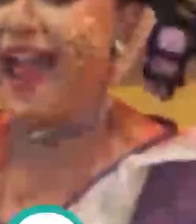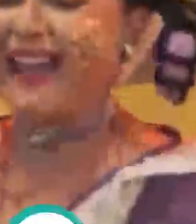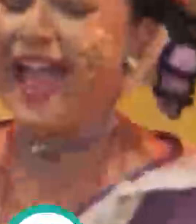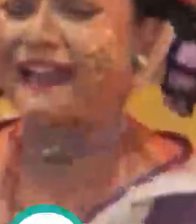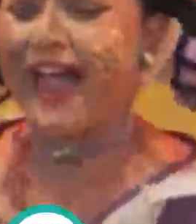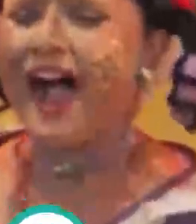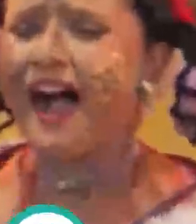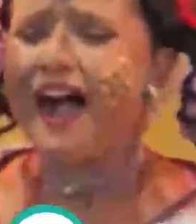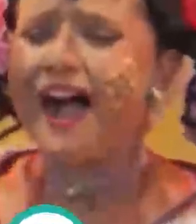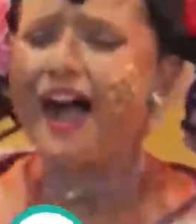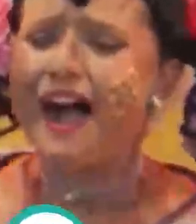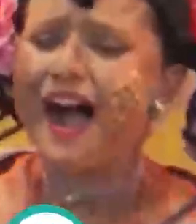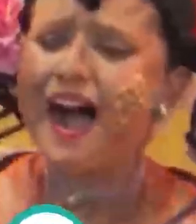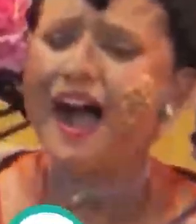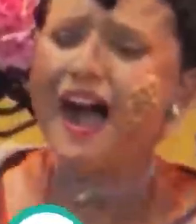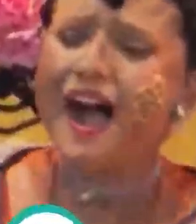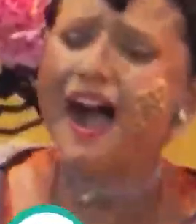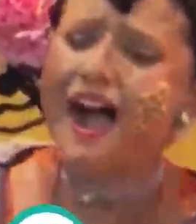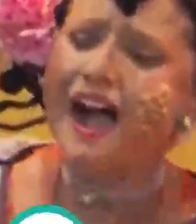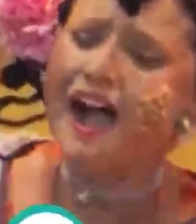estaré guerreando